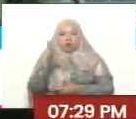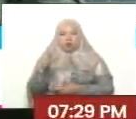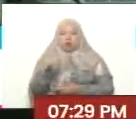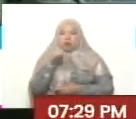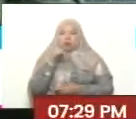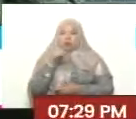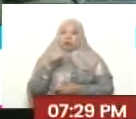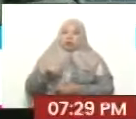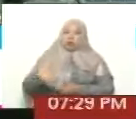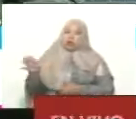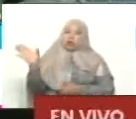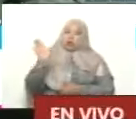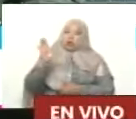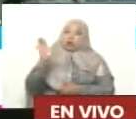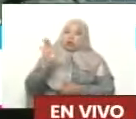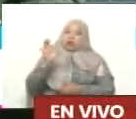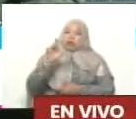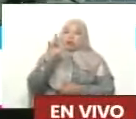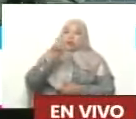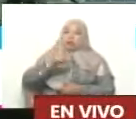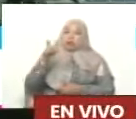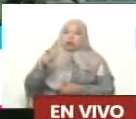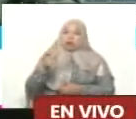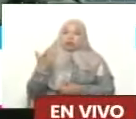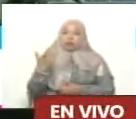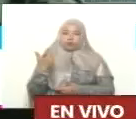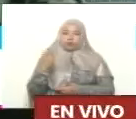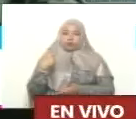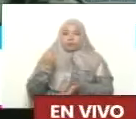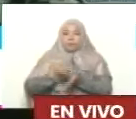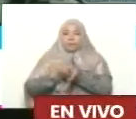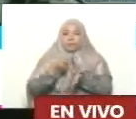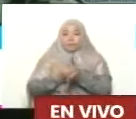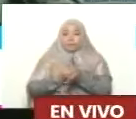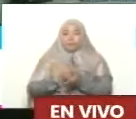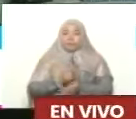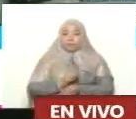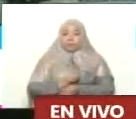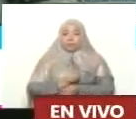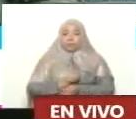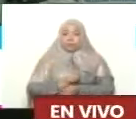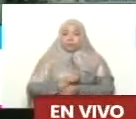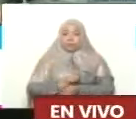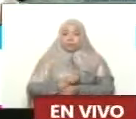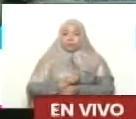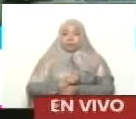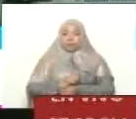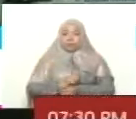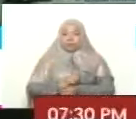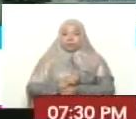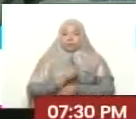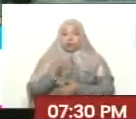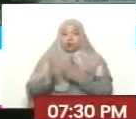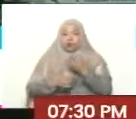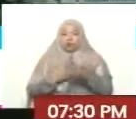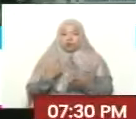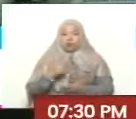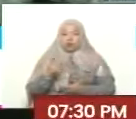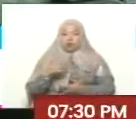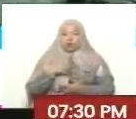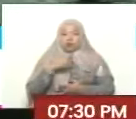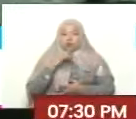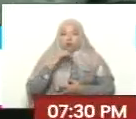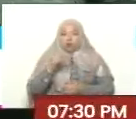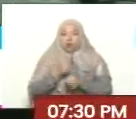Caracas hemos capturado gente paga para estos incendios. Pero no se